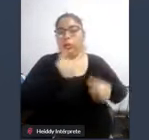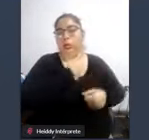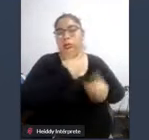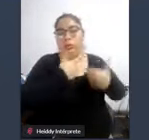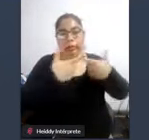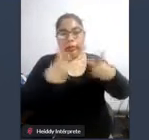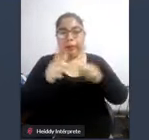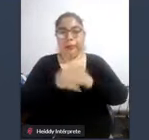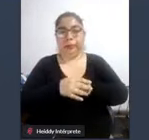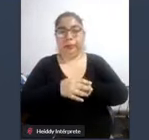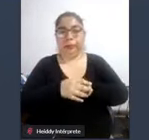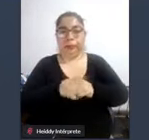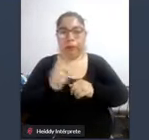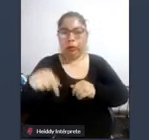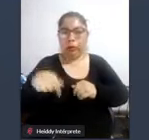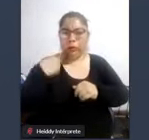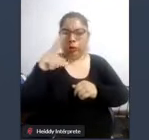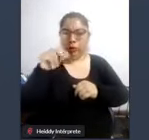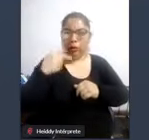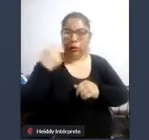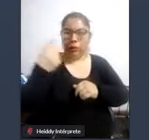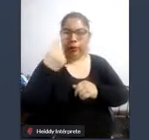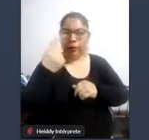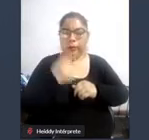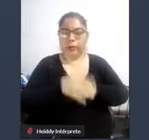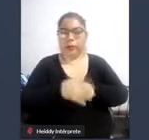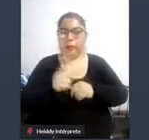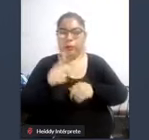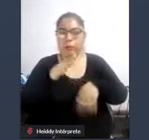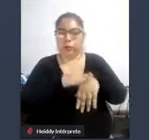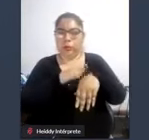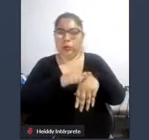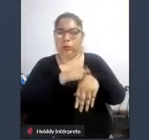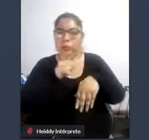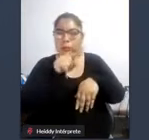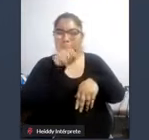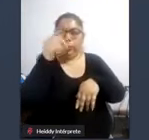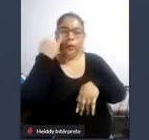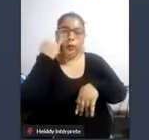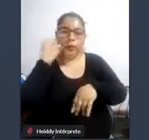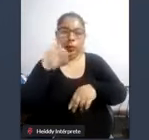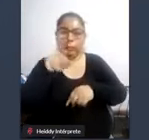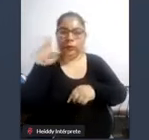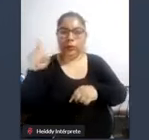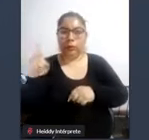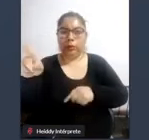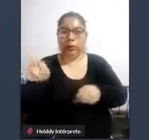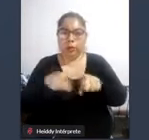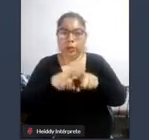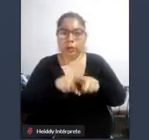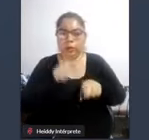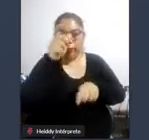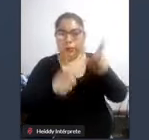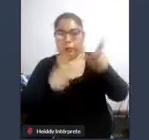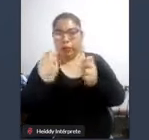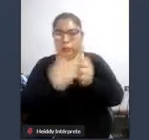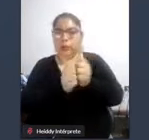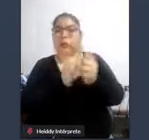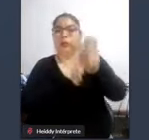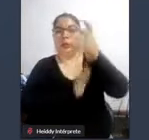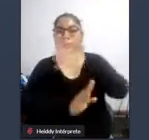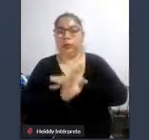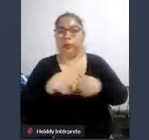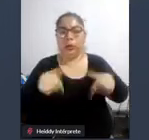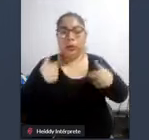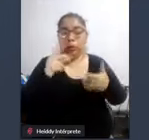no solamente es culpa de las instituciones sino también es culpa de las mismas personas con discapacidad que no se